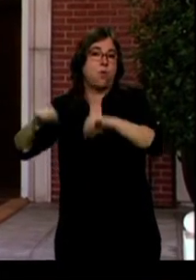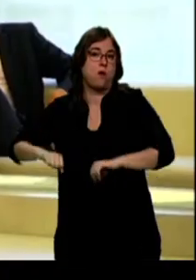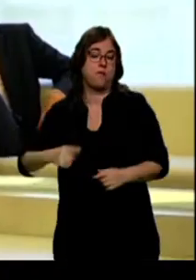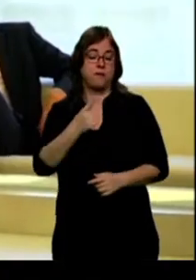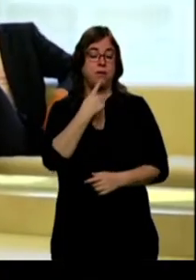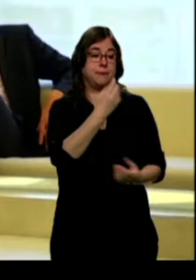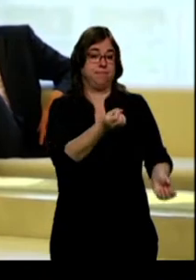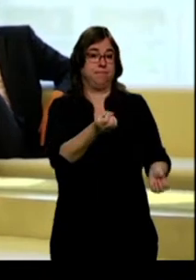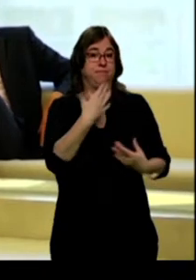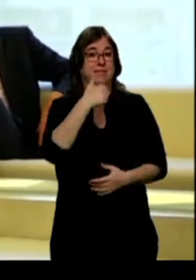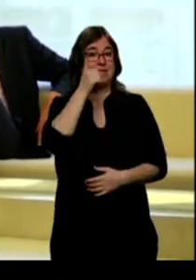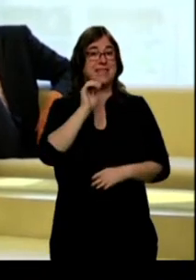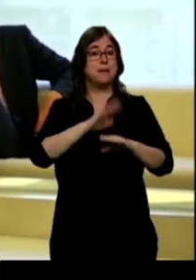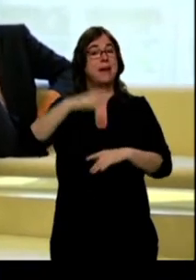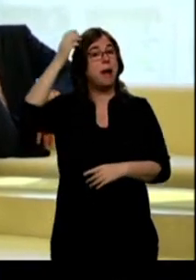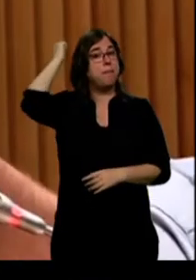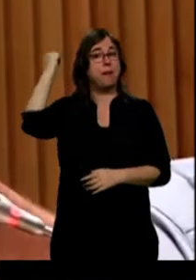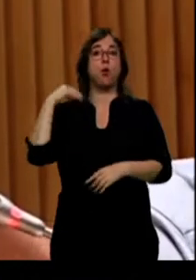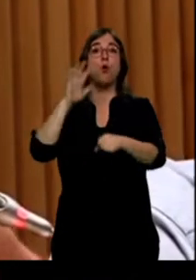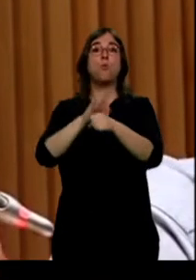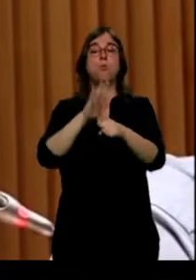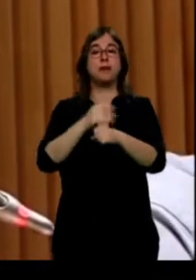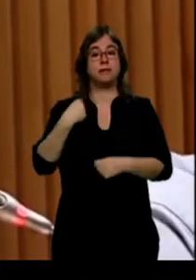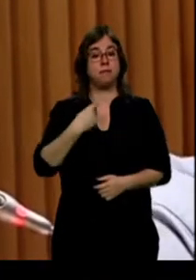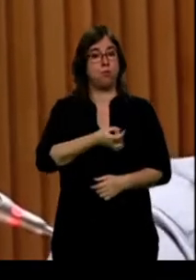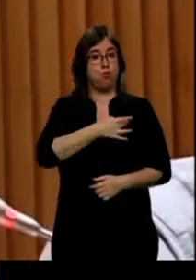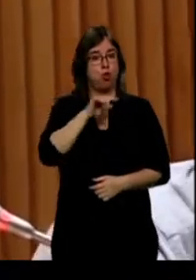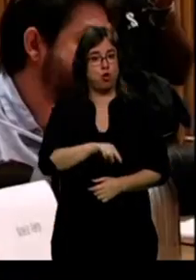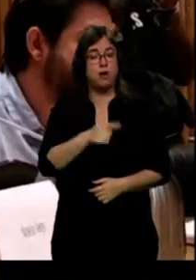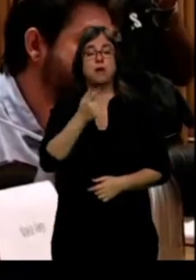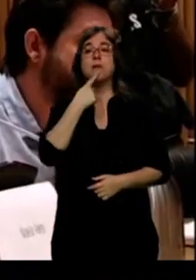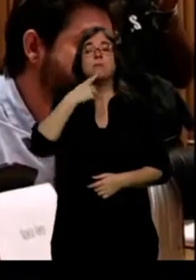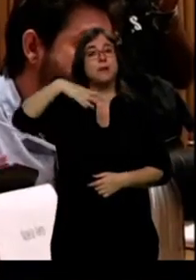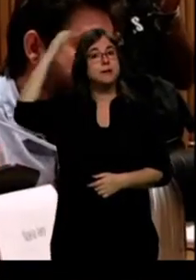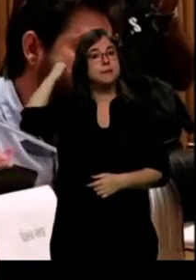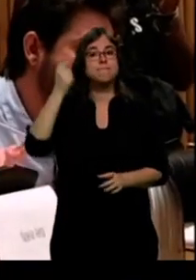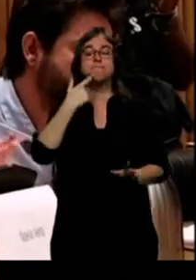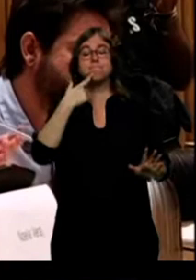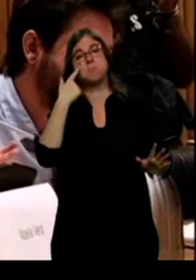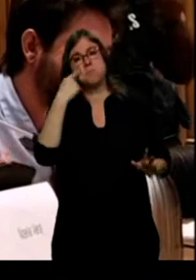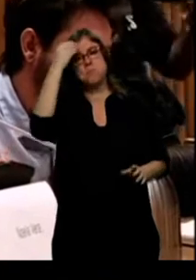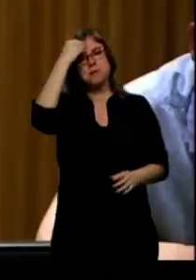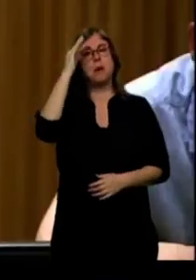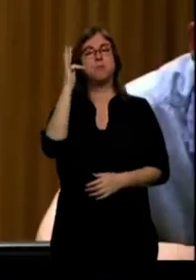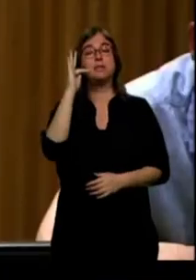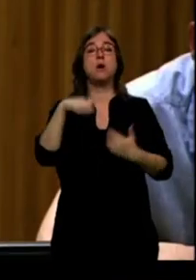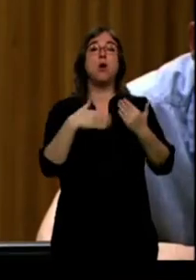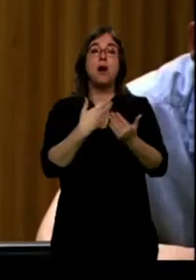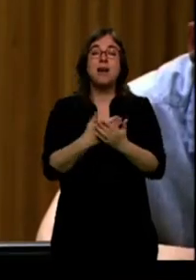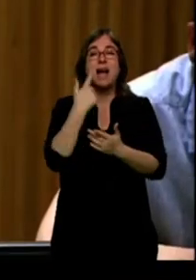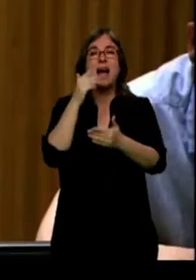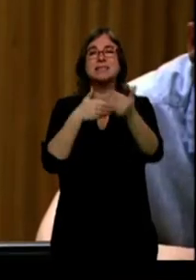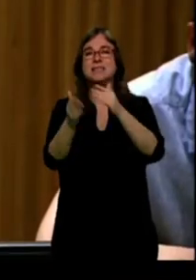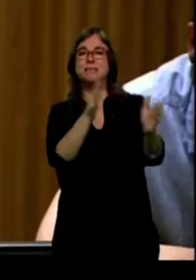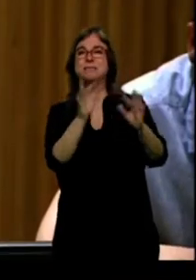Sánchez a Pablo Iglesias este martes en Moncloa, pero el secretario general de Podemos se muestra optimista, aunque con vistas a septiembre. Ese acuerdo de